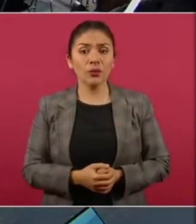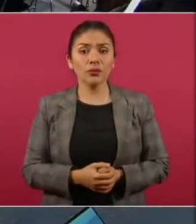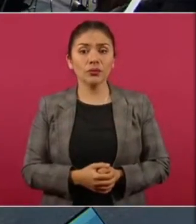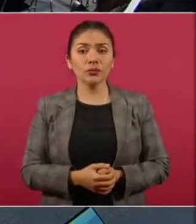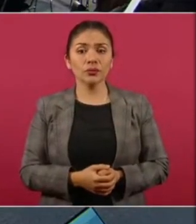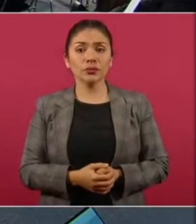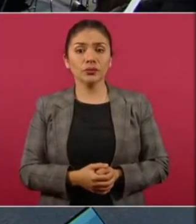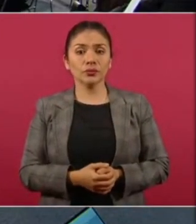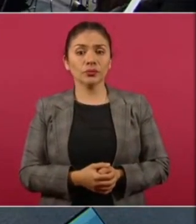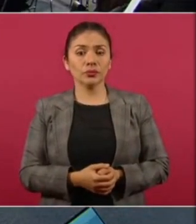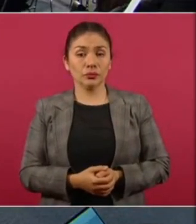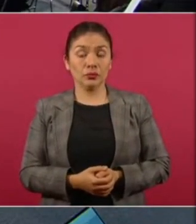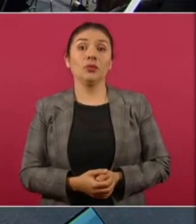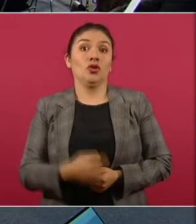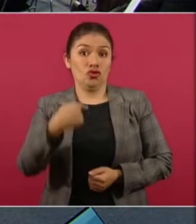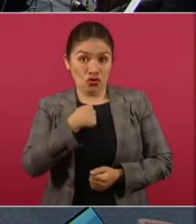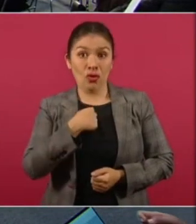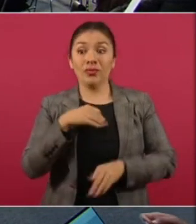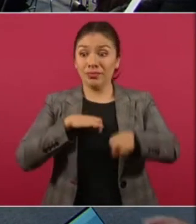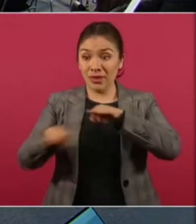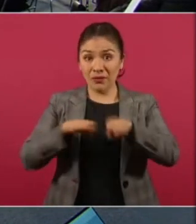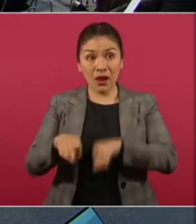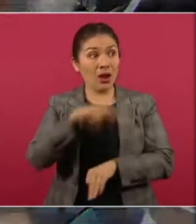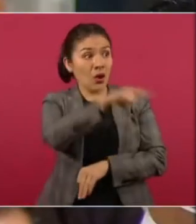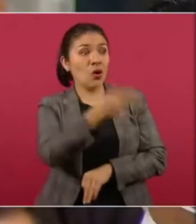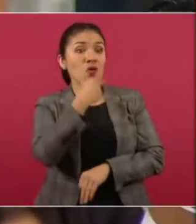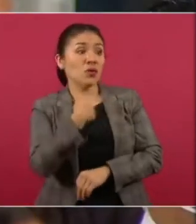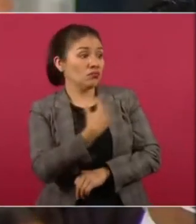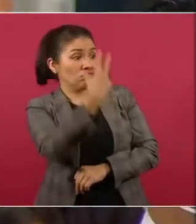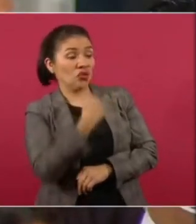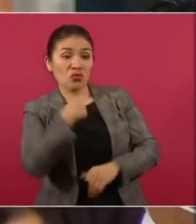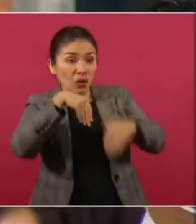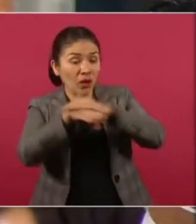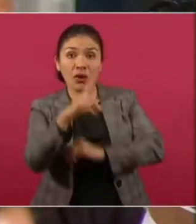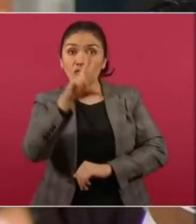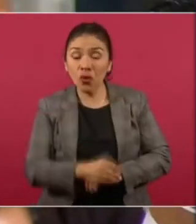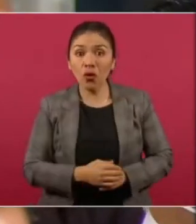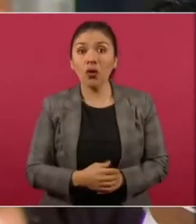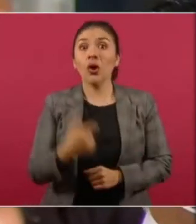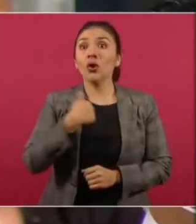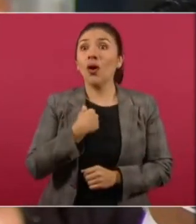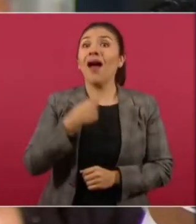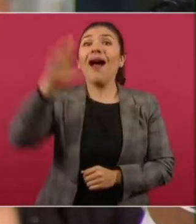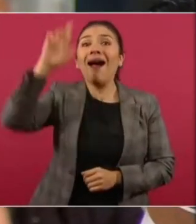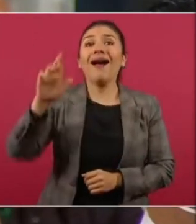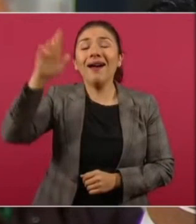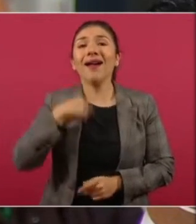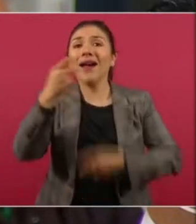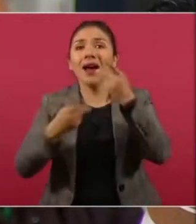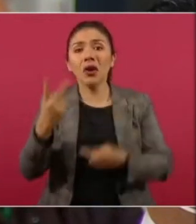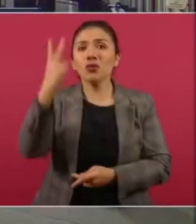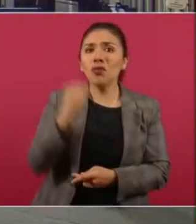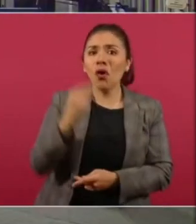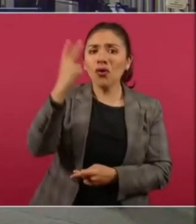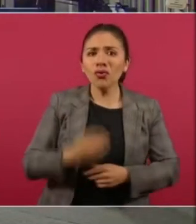Entonces, si para hacer mi trabajo no me deja entrar este muchacho, usted no me deja dar la palabra. Y otra